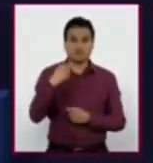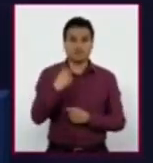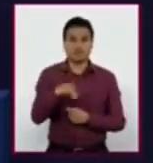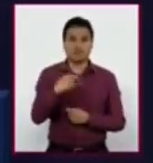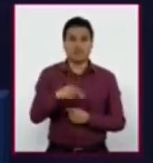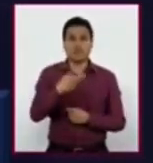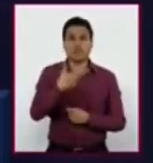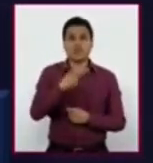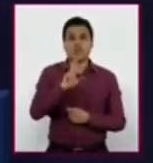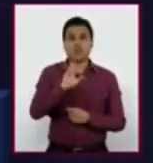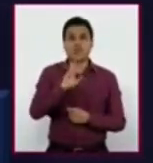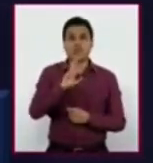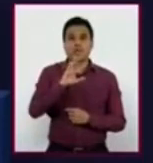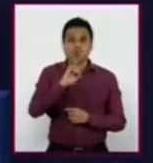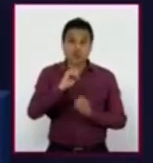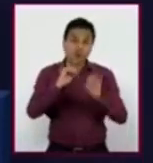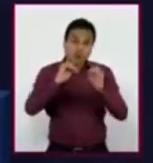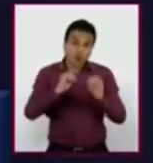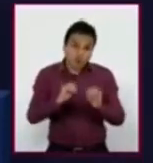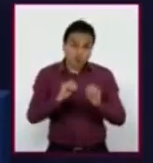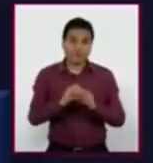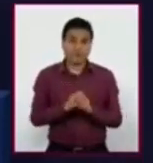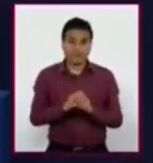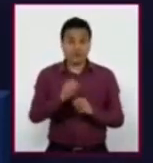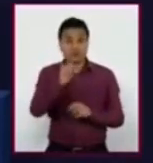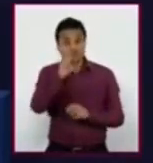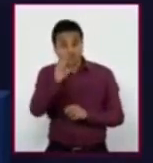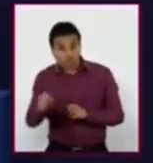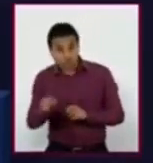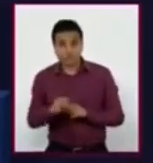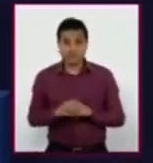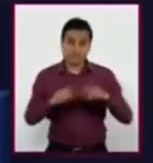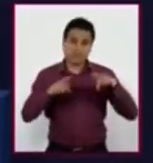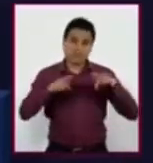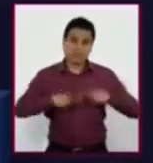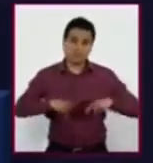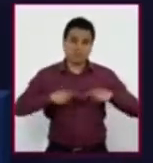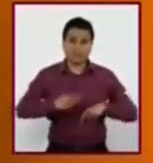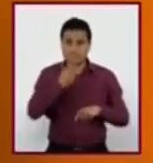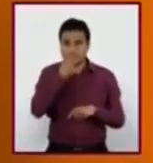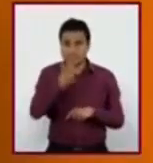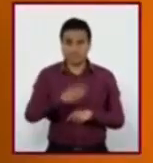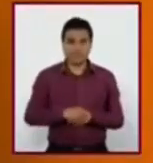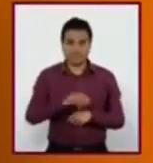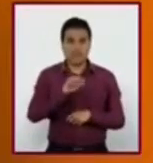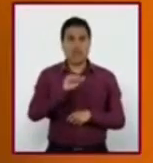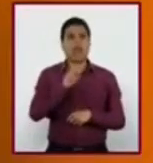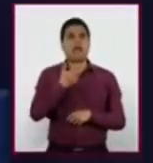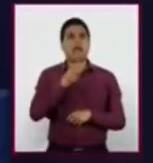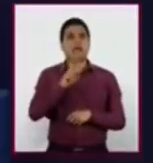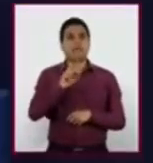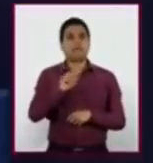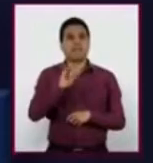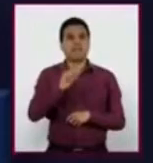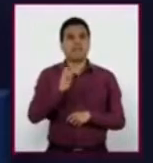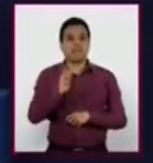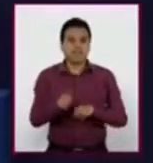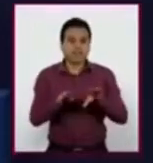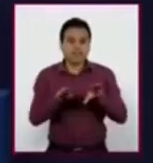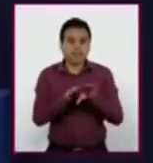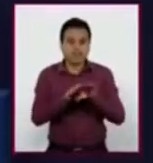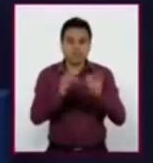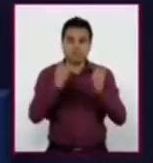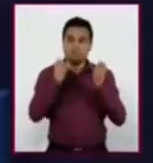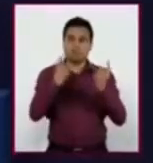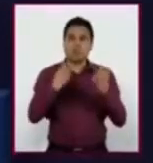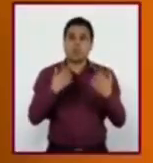o huerca. O en algunos lugares de la costa del sur del país en donde dicen abaina. Para demostrar admiración hacia alguien